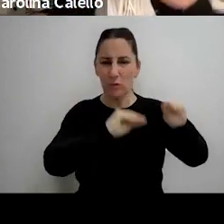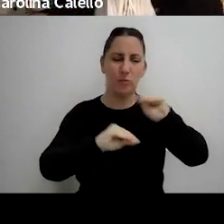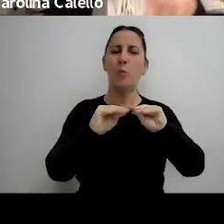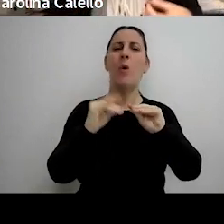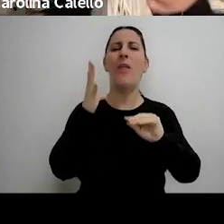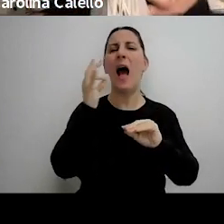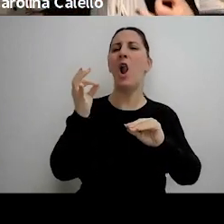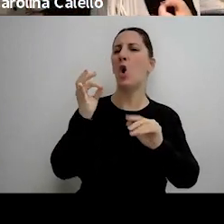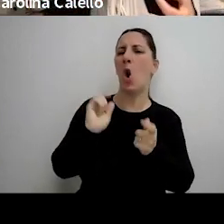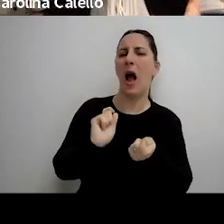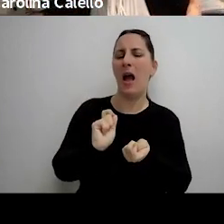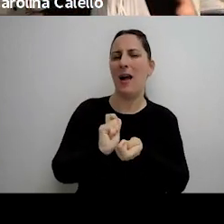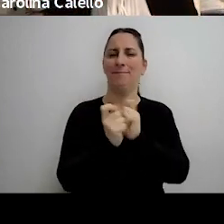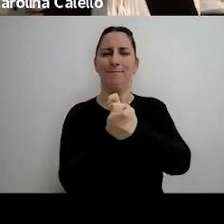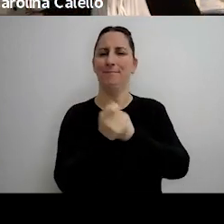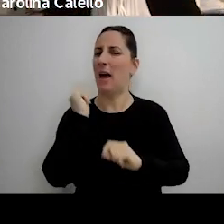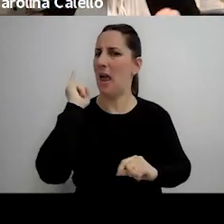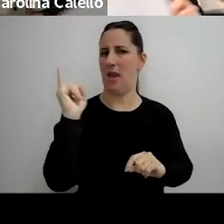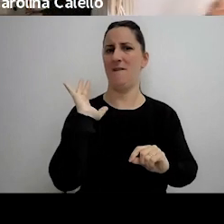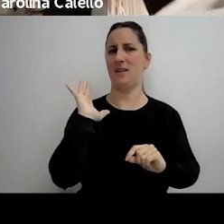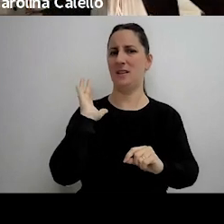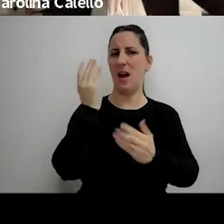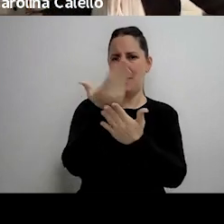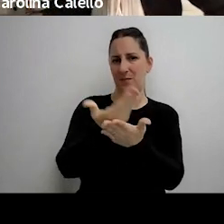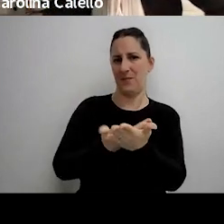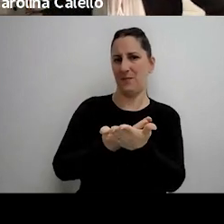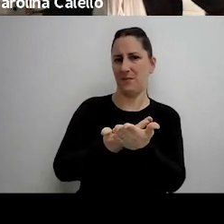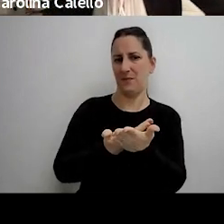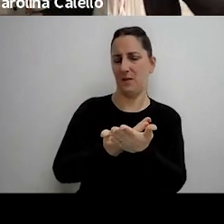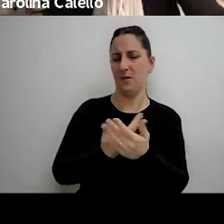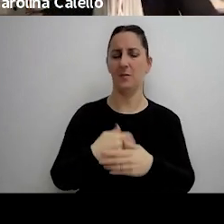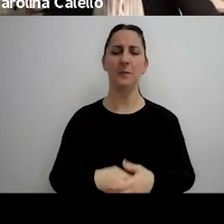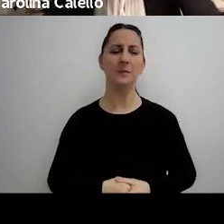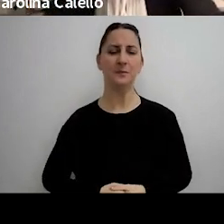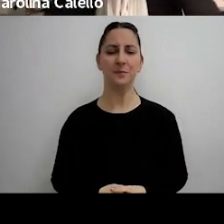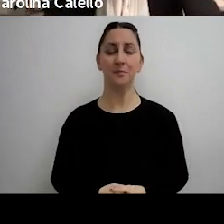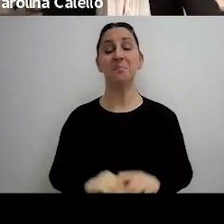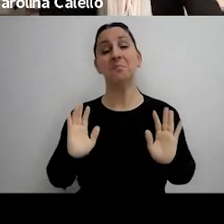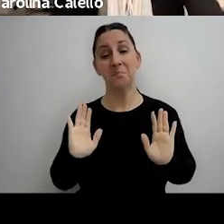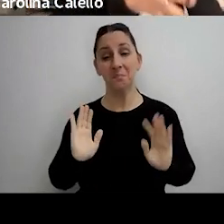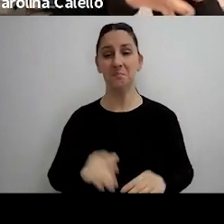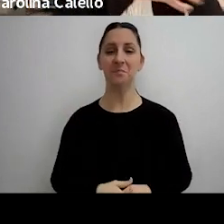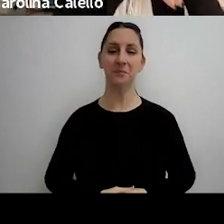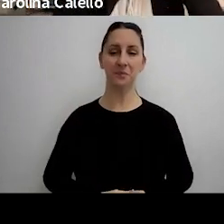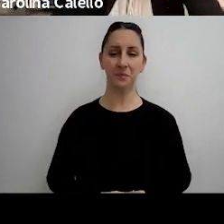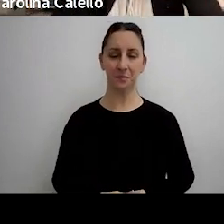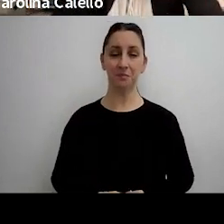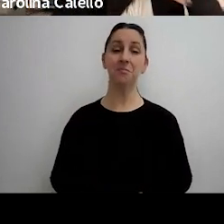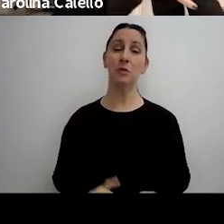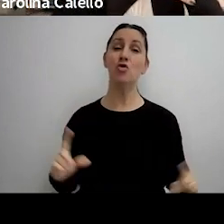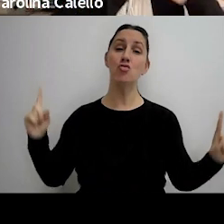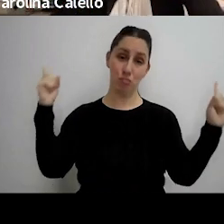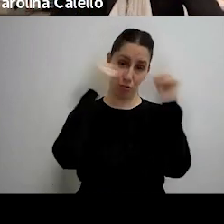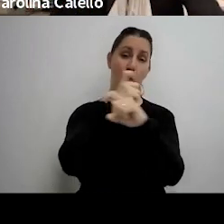ajuste como para notificar una determinación de oficio una vista con determinación de oficio pero bueno son los problemas que se